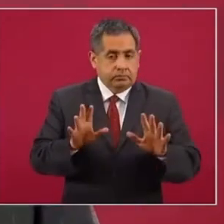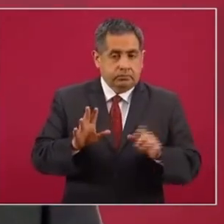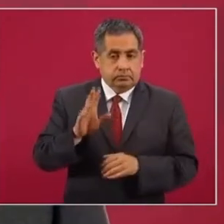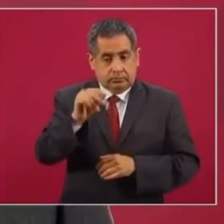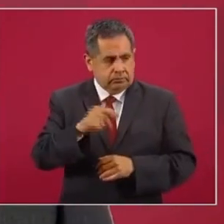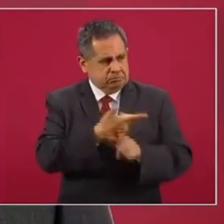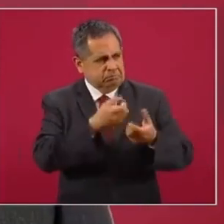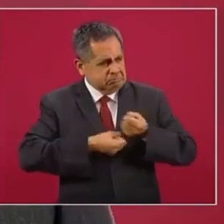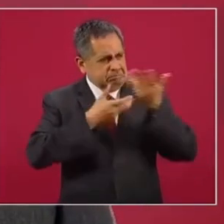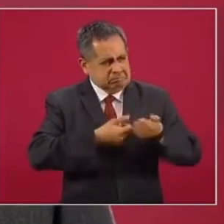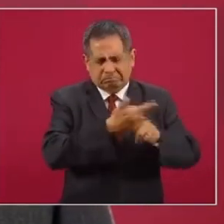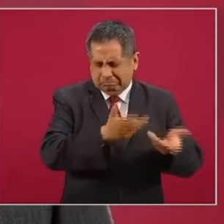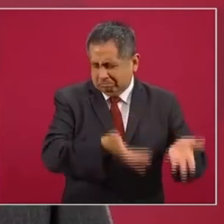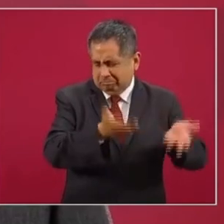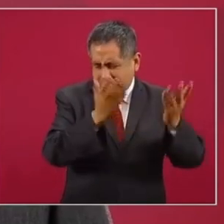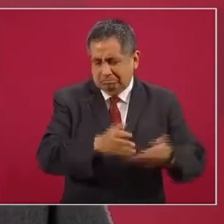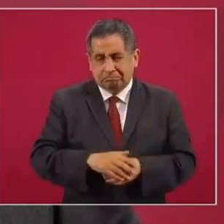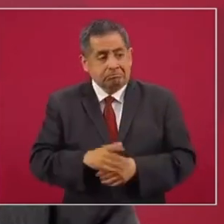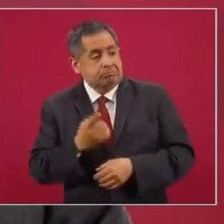censura.